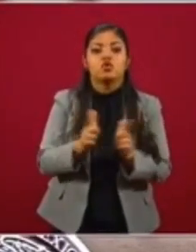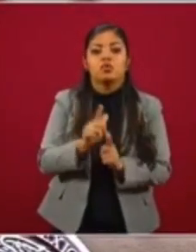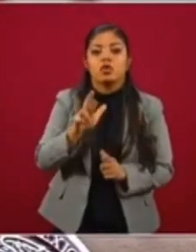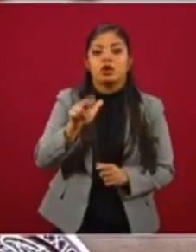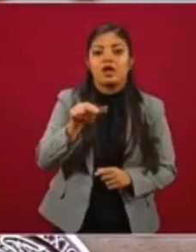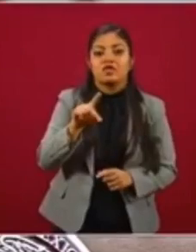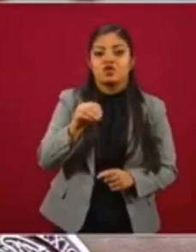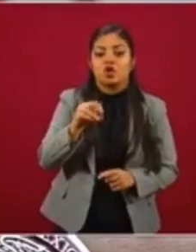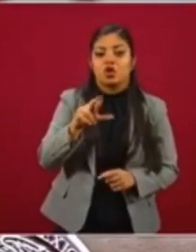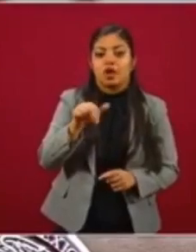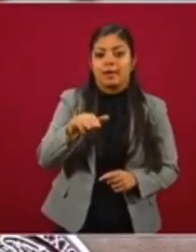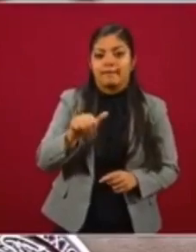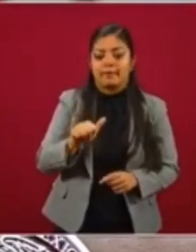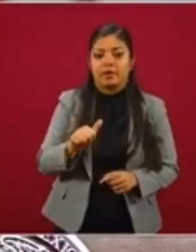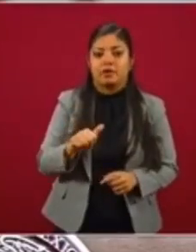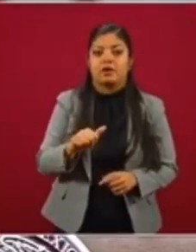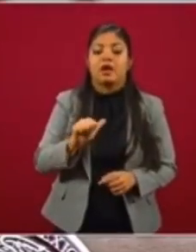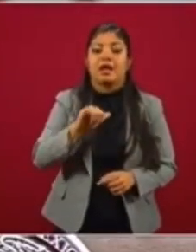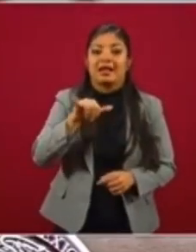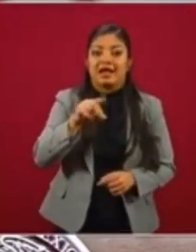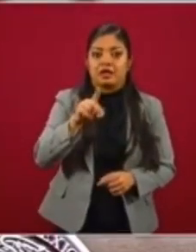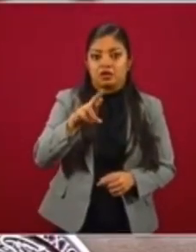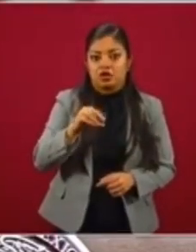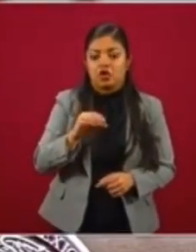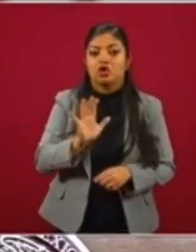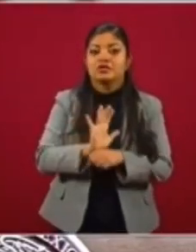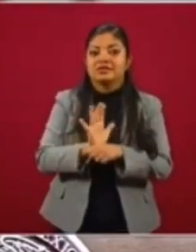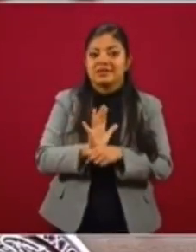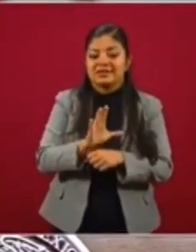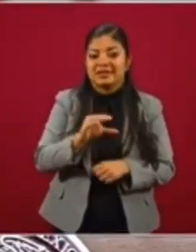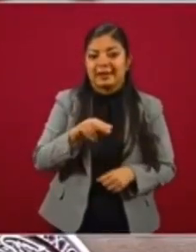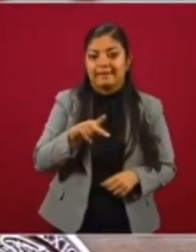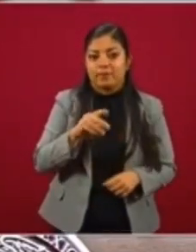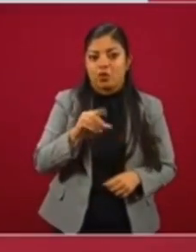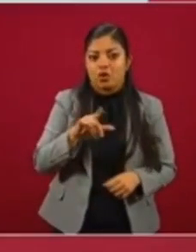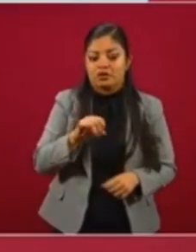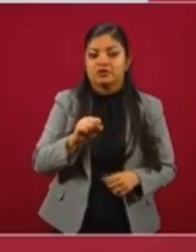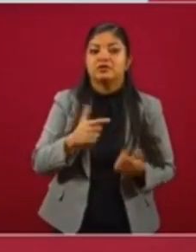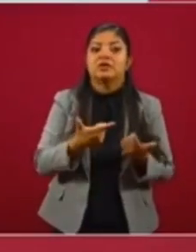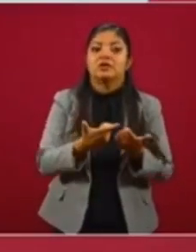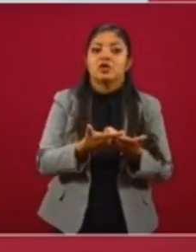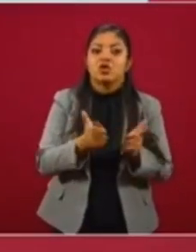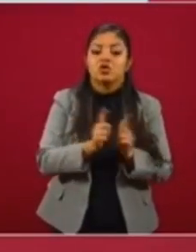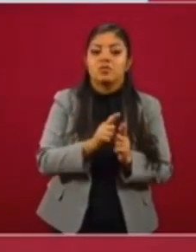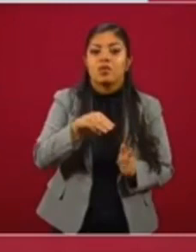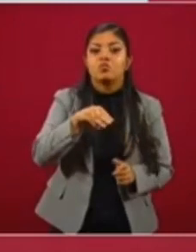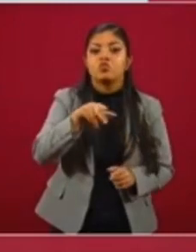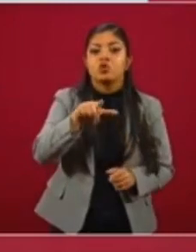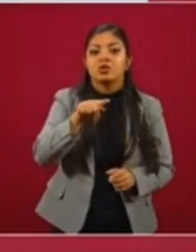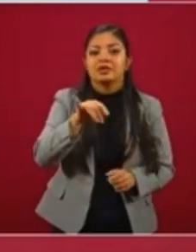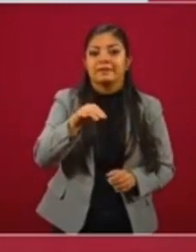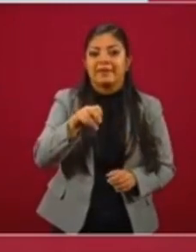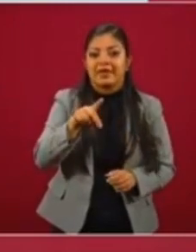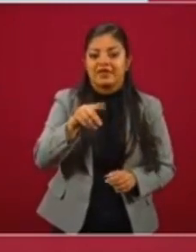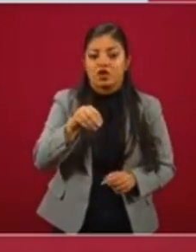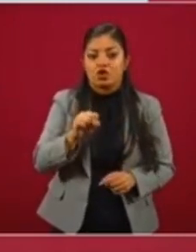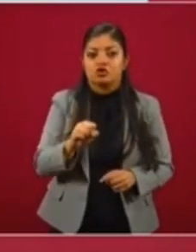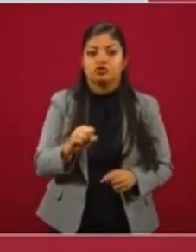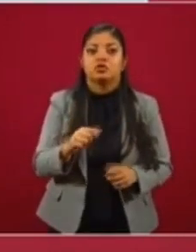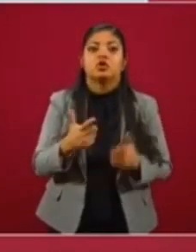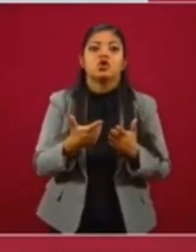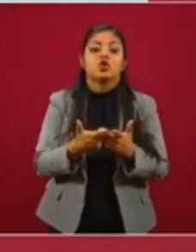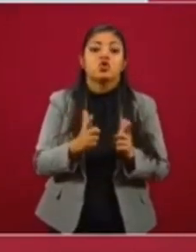Alejandro Ramírez, de Cinépolis, Francisco González, de Grupo Milenio y Grupo Multimedios, Olegario Vázquez Aldir, de Grupo